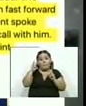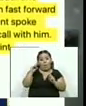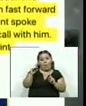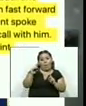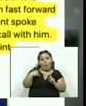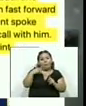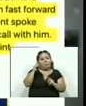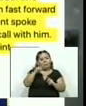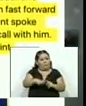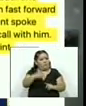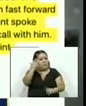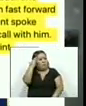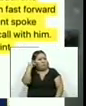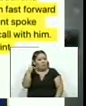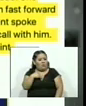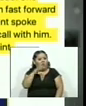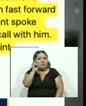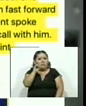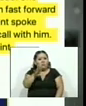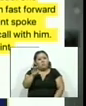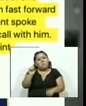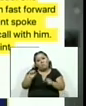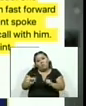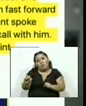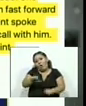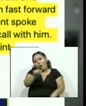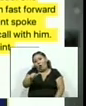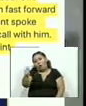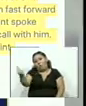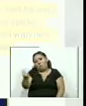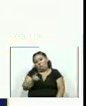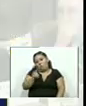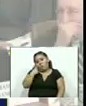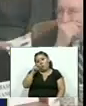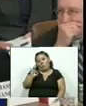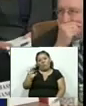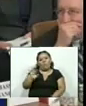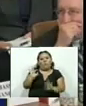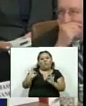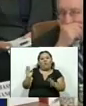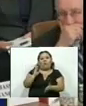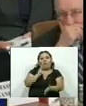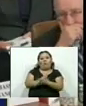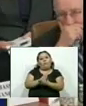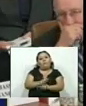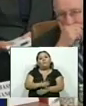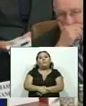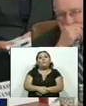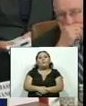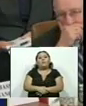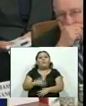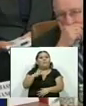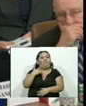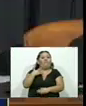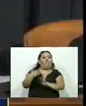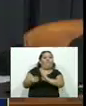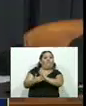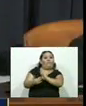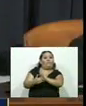diplomática afirmó que eso podría convencer a otros testigos a no presentarse es muy intimidante